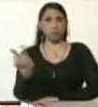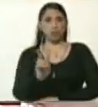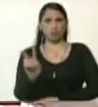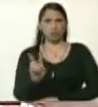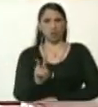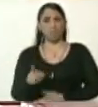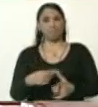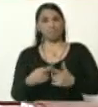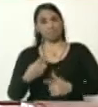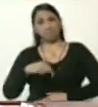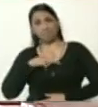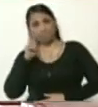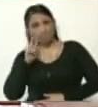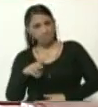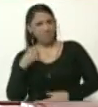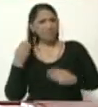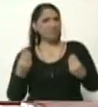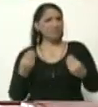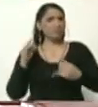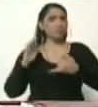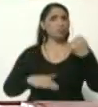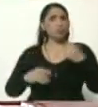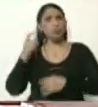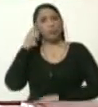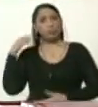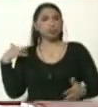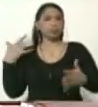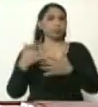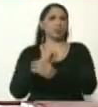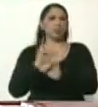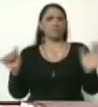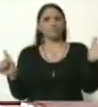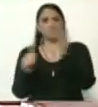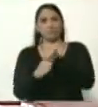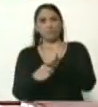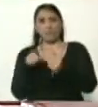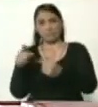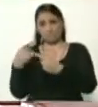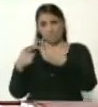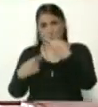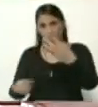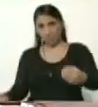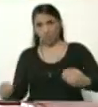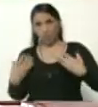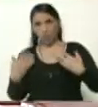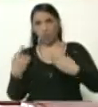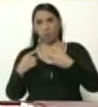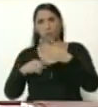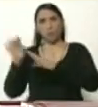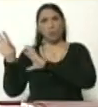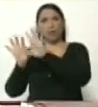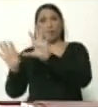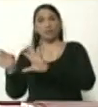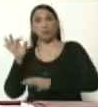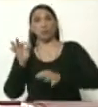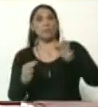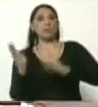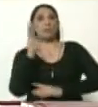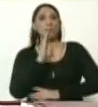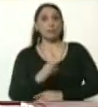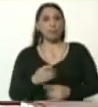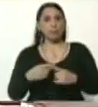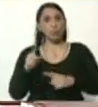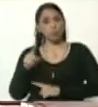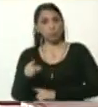Y hemos visto cómo en los últimos días se han venido detectando estos casos importados justamente de Brasil. Por